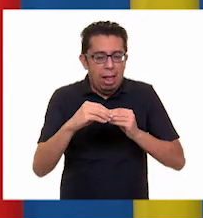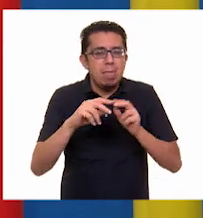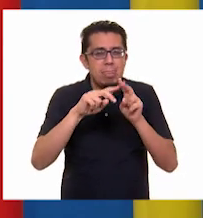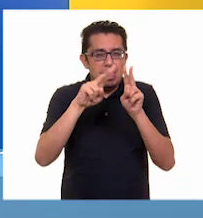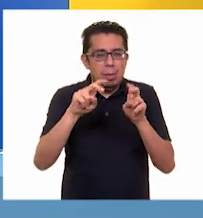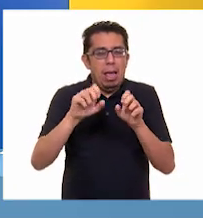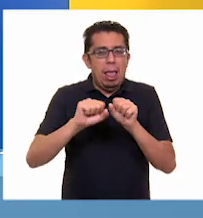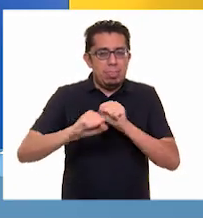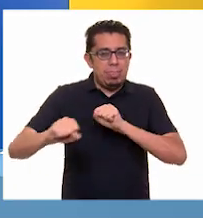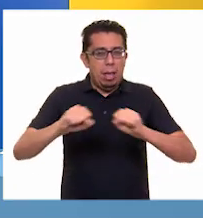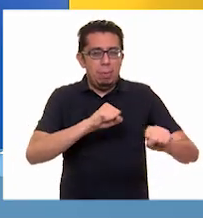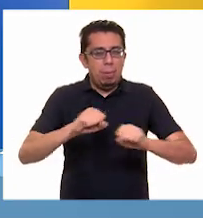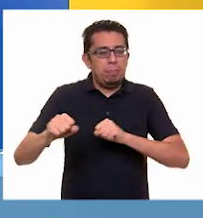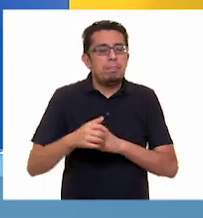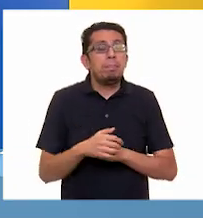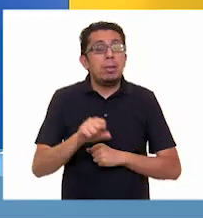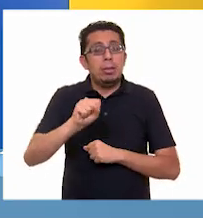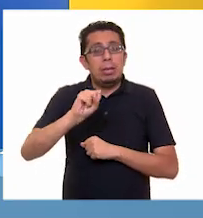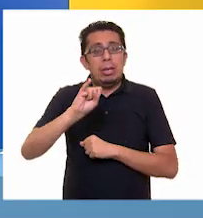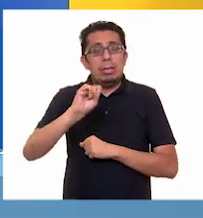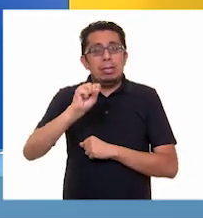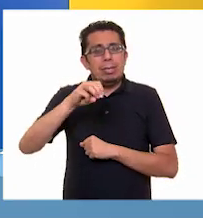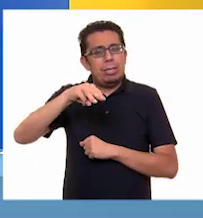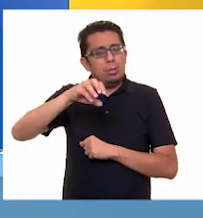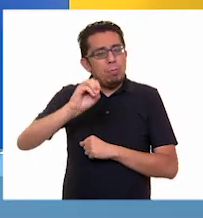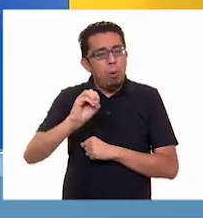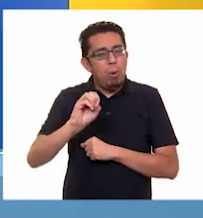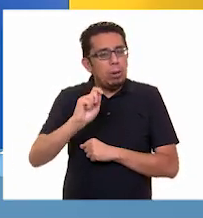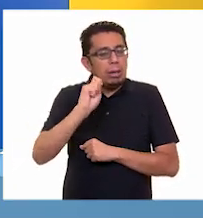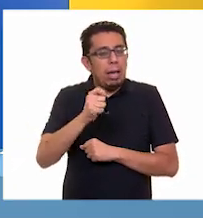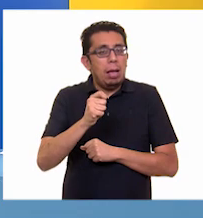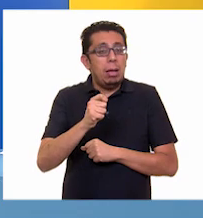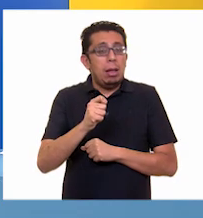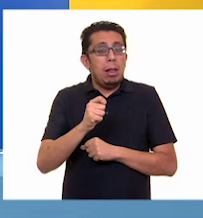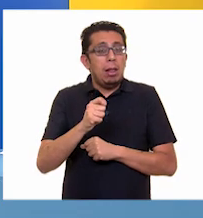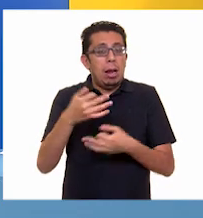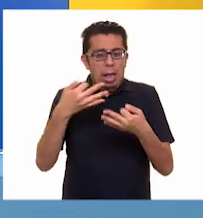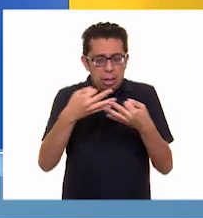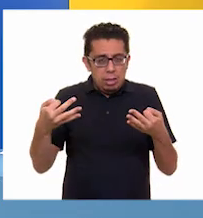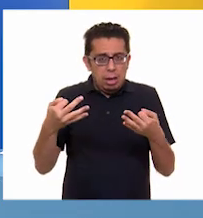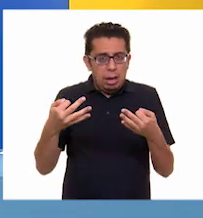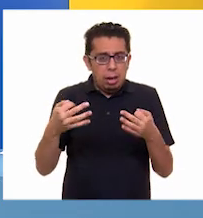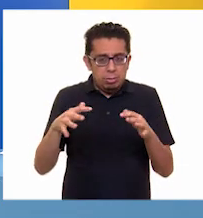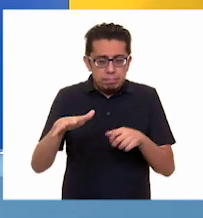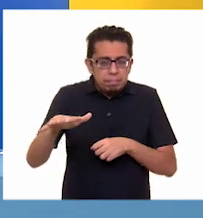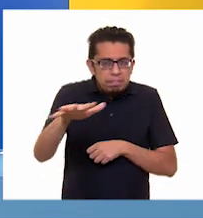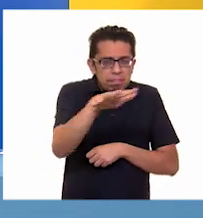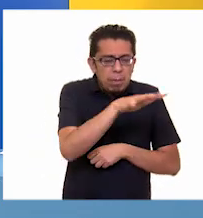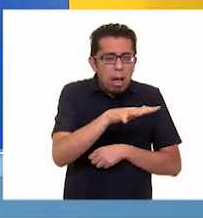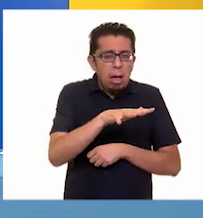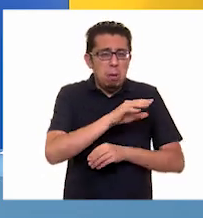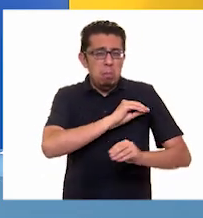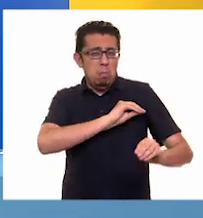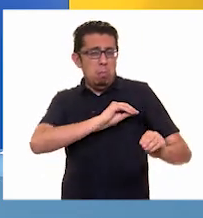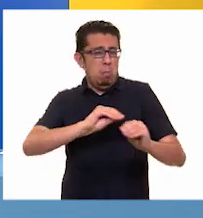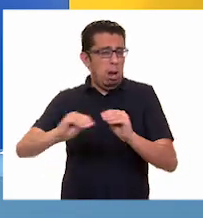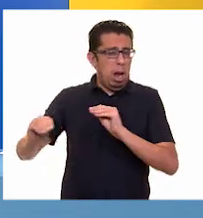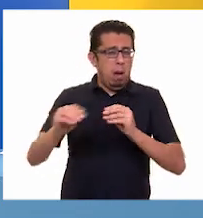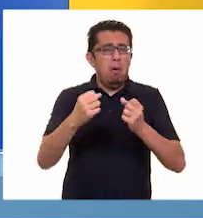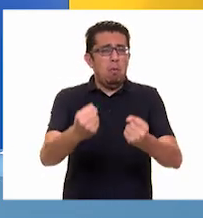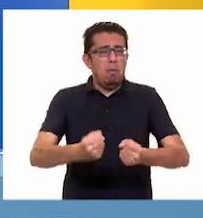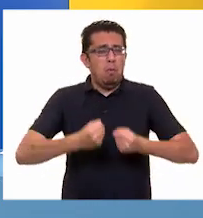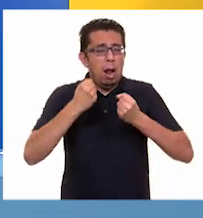escuchamos. Un sismo es el movimiento brusco que hace la Tierra causado por una gran liberación de energía